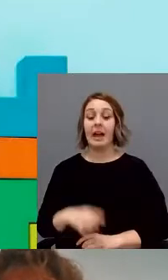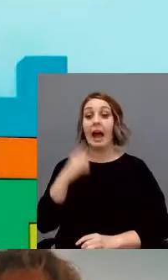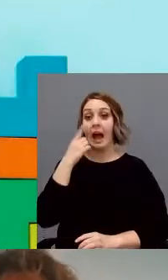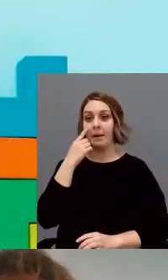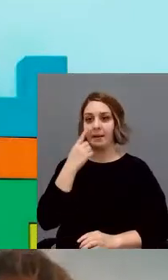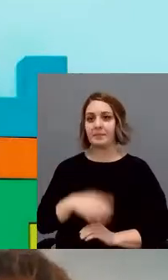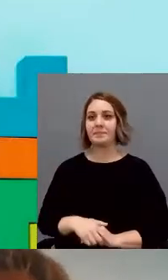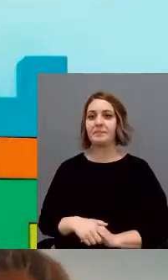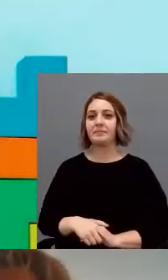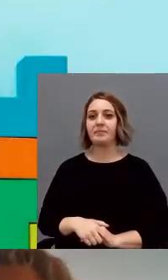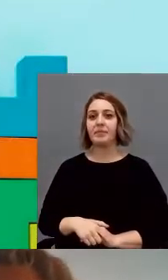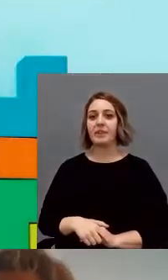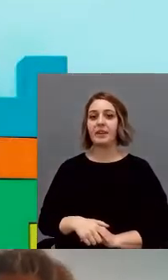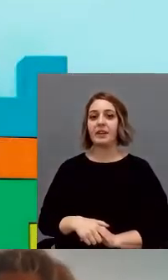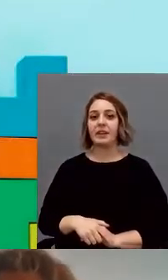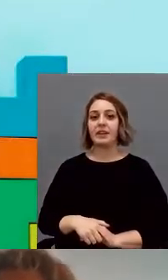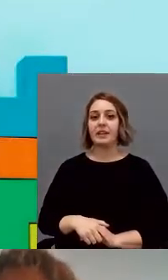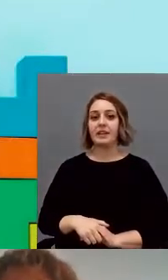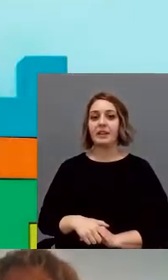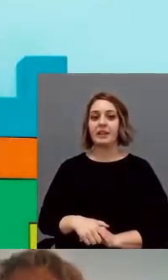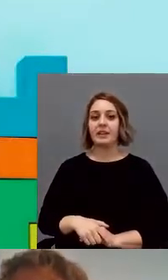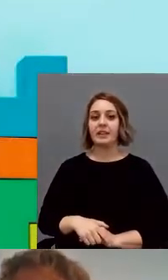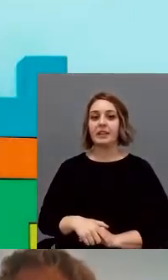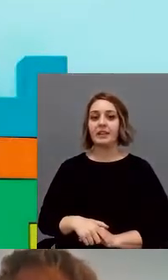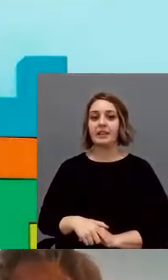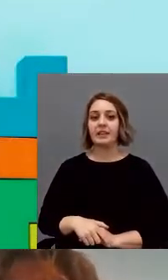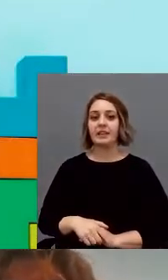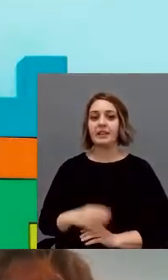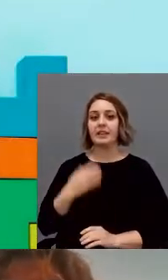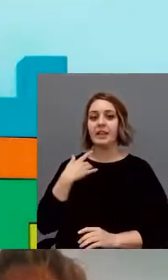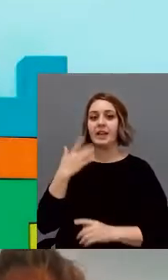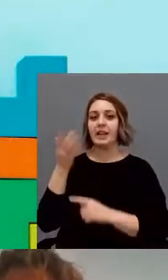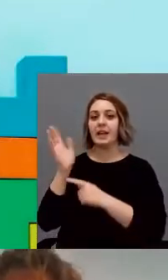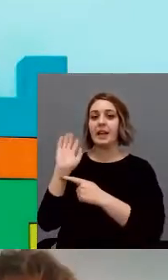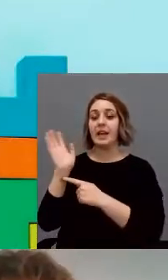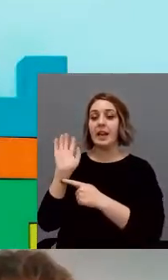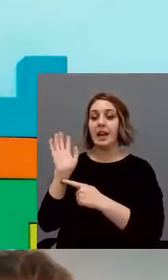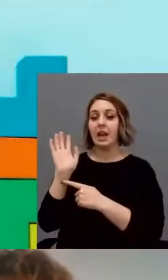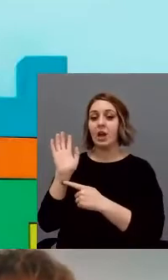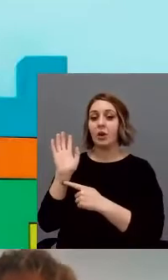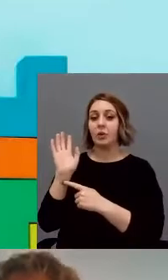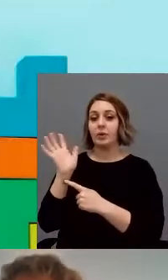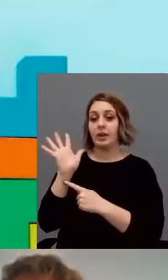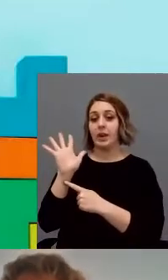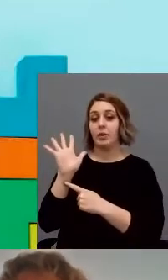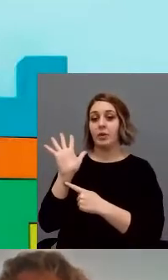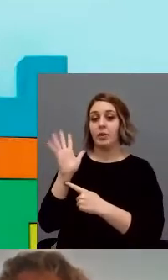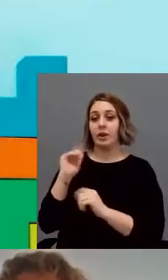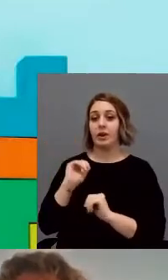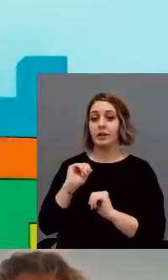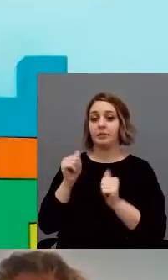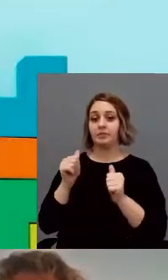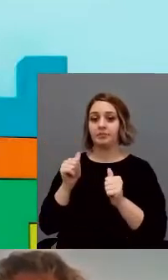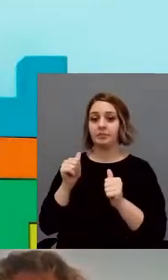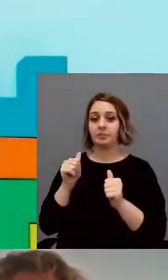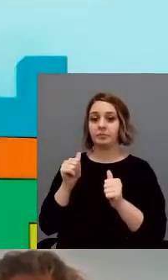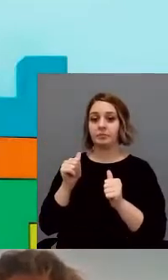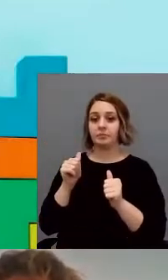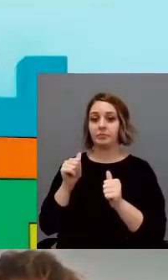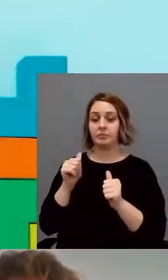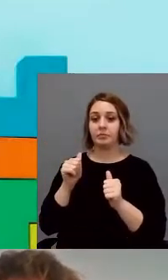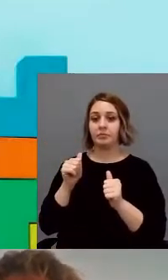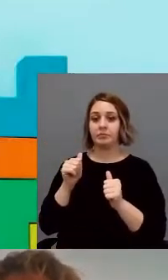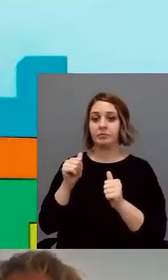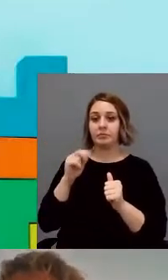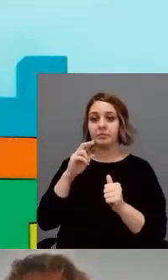en el momento que las neuronas se activan de forma conjunta, se incrementa el desarrollo de nuevos enlaces neuronales. Una experiencia compartida